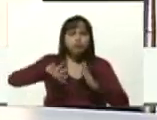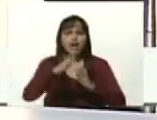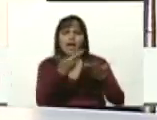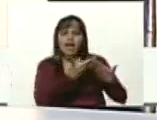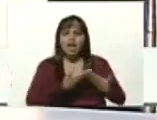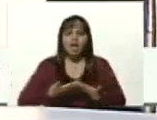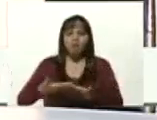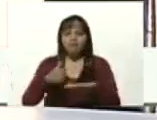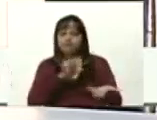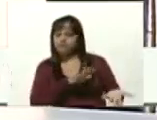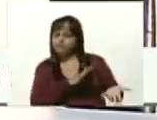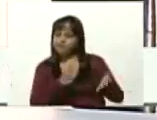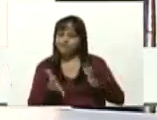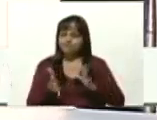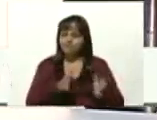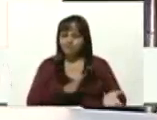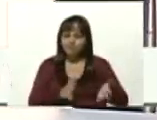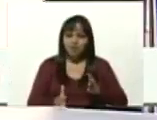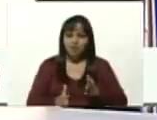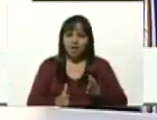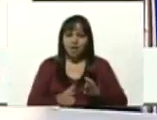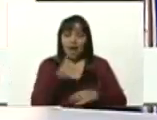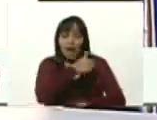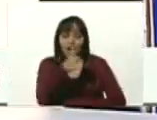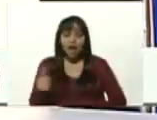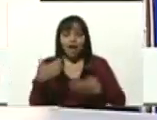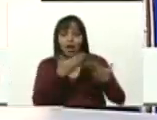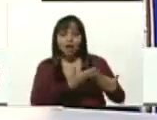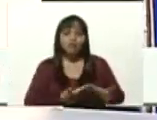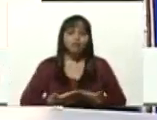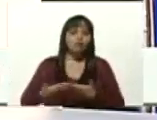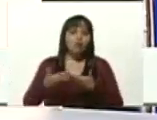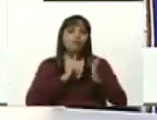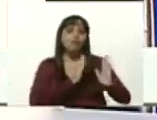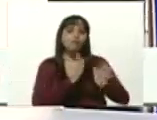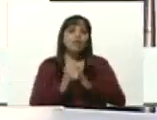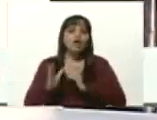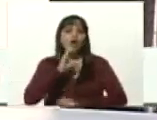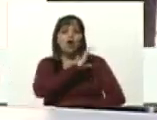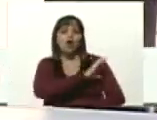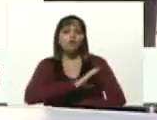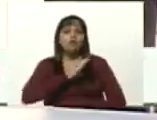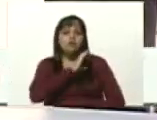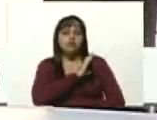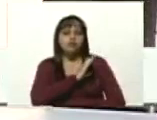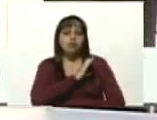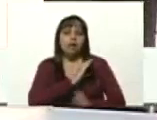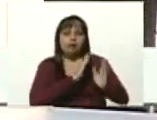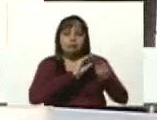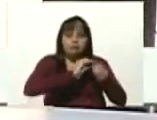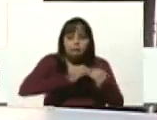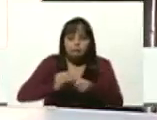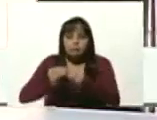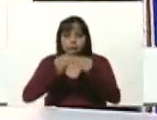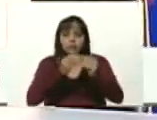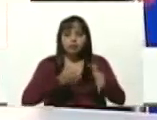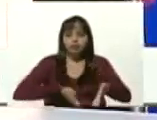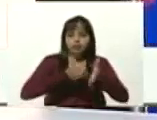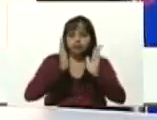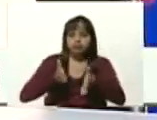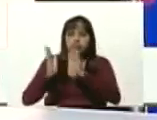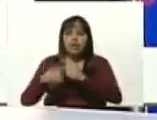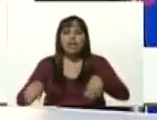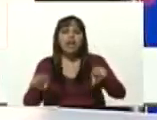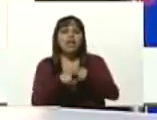en todos los planteles educativos los comités de infraestructura que no es más que